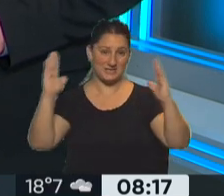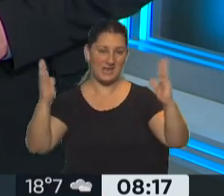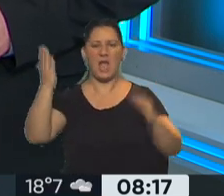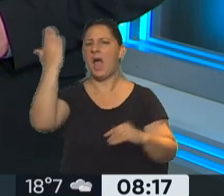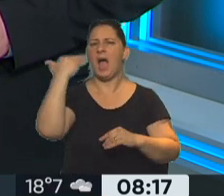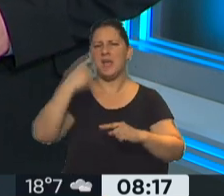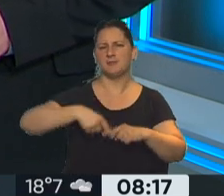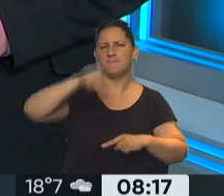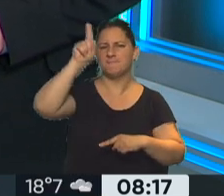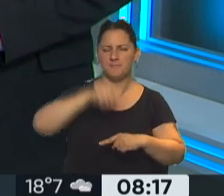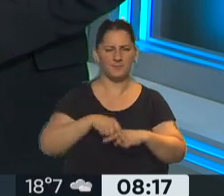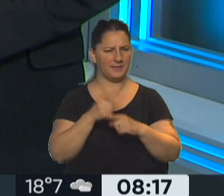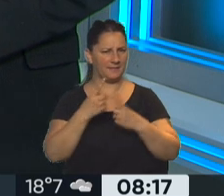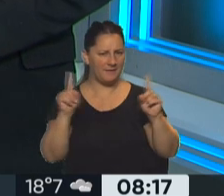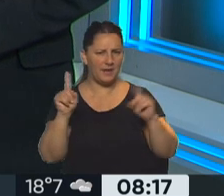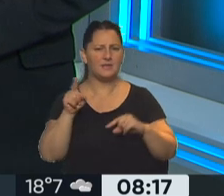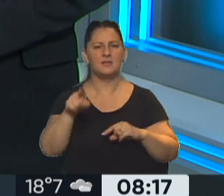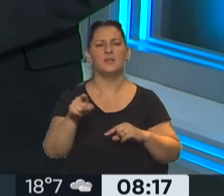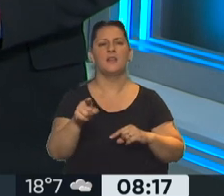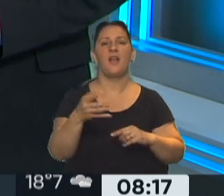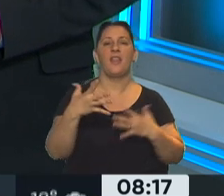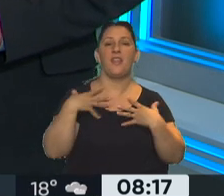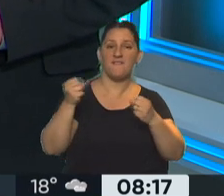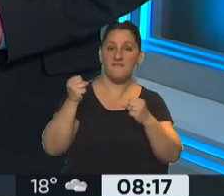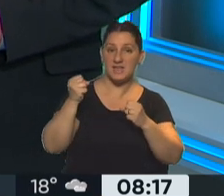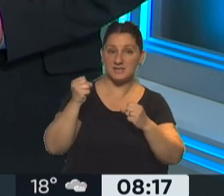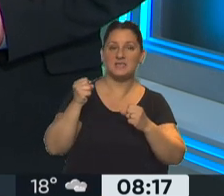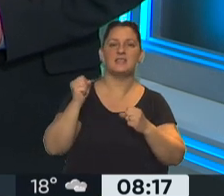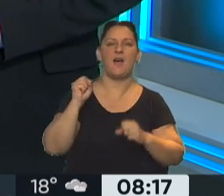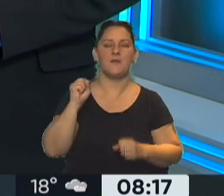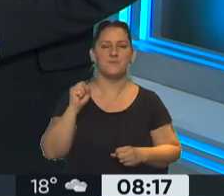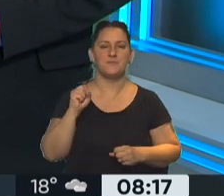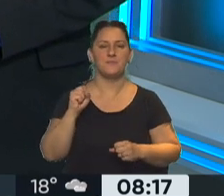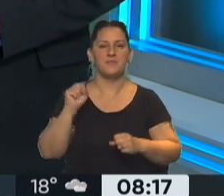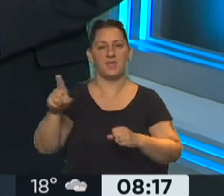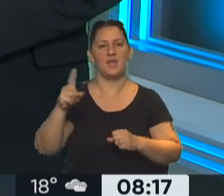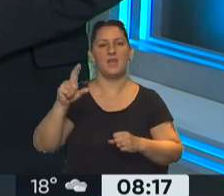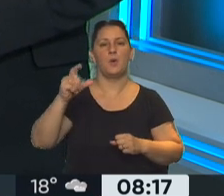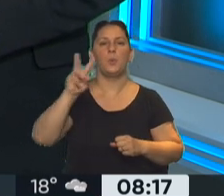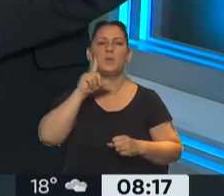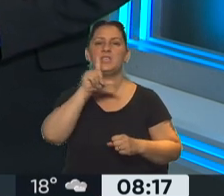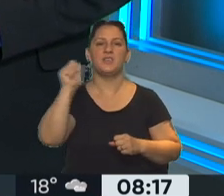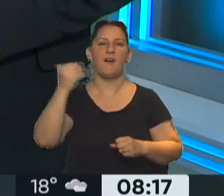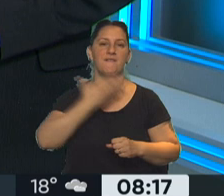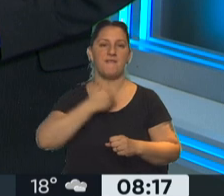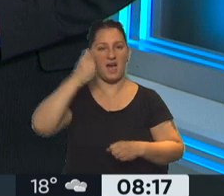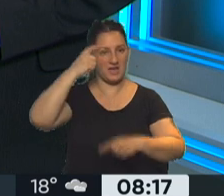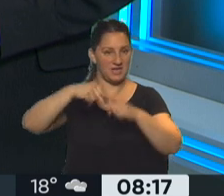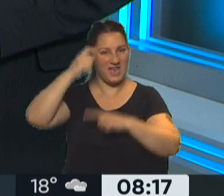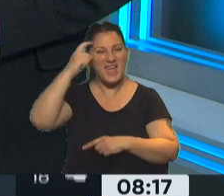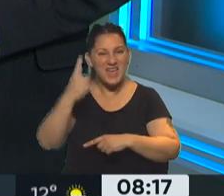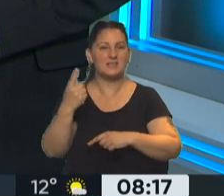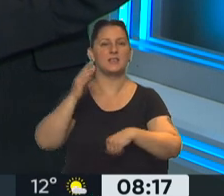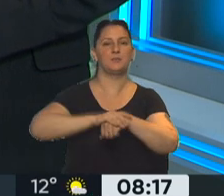una jornada muy singular. Se declaró la defensa, alegó la defensa, de Juan Carlos Villafañe, un ex titular